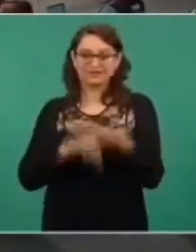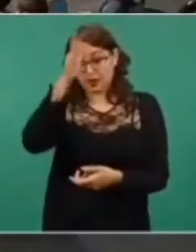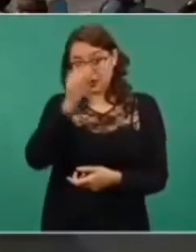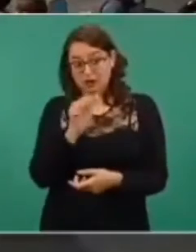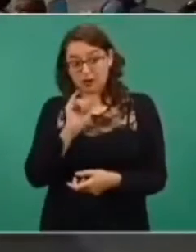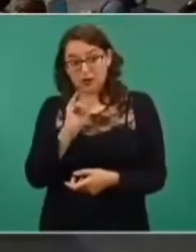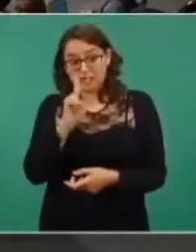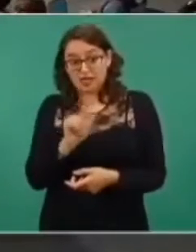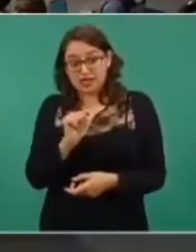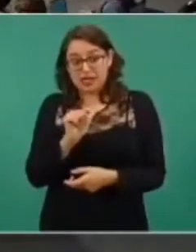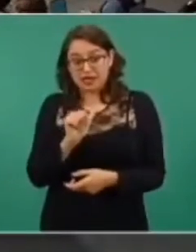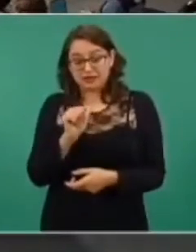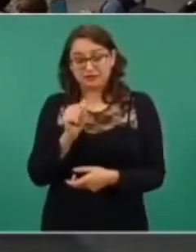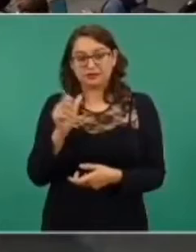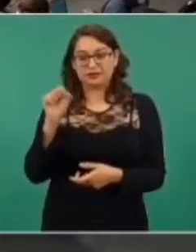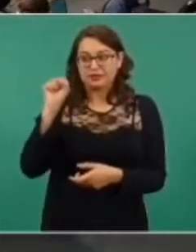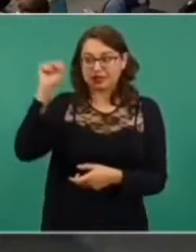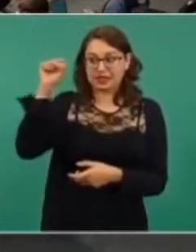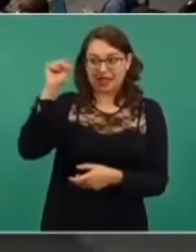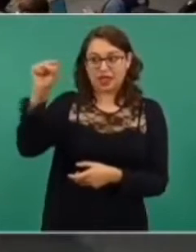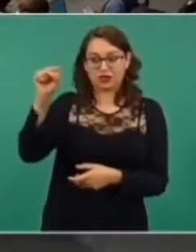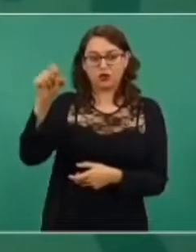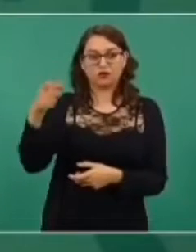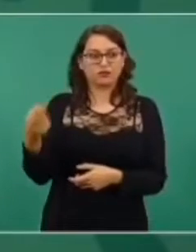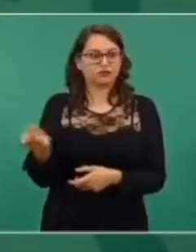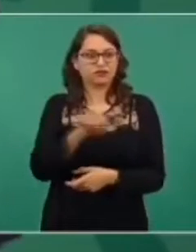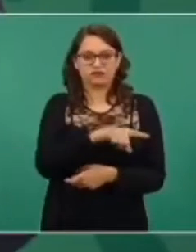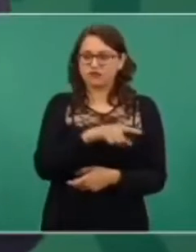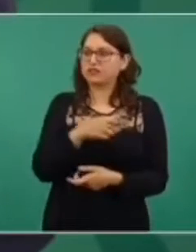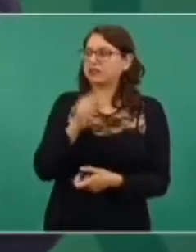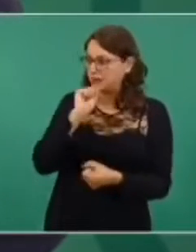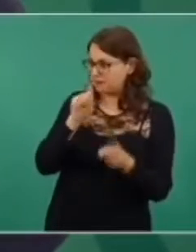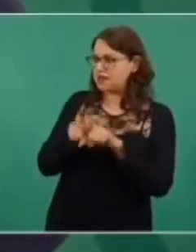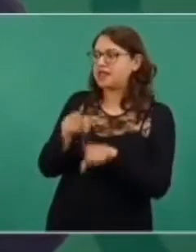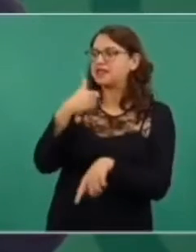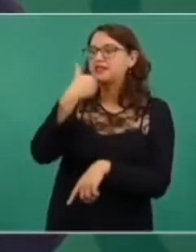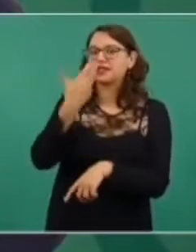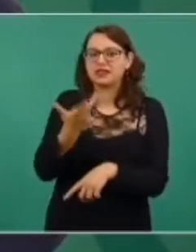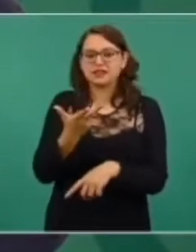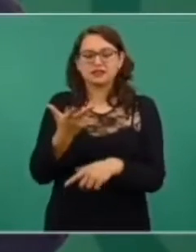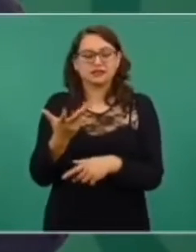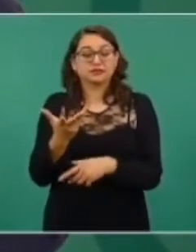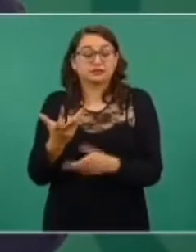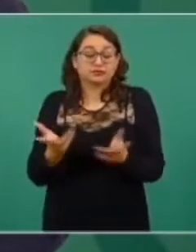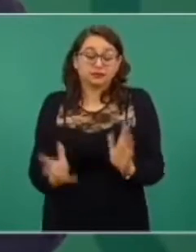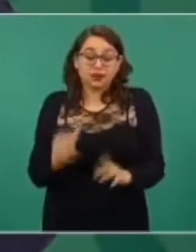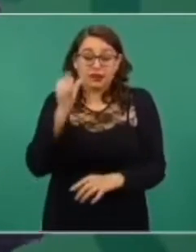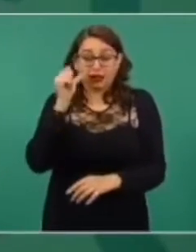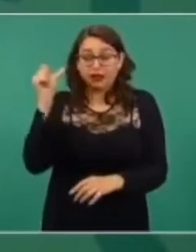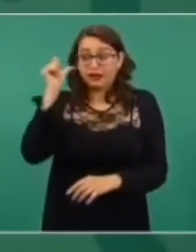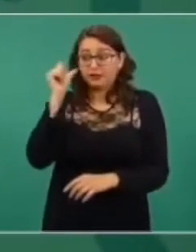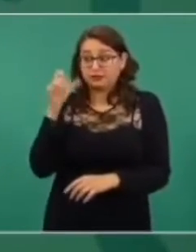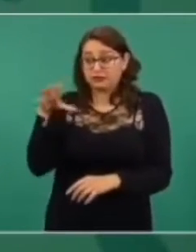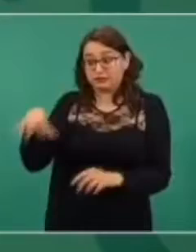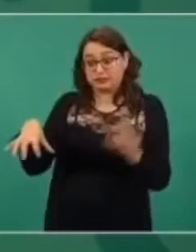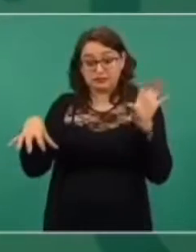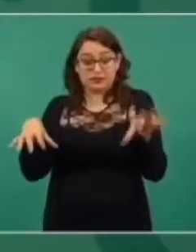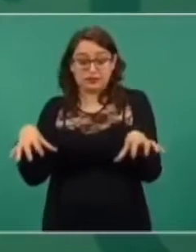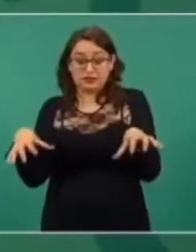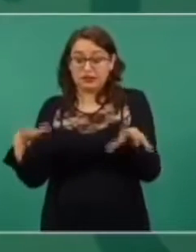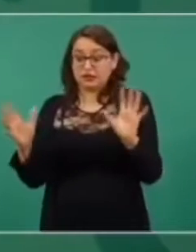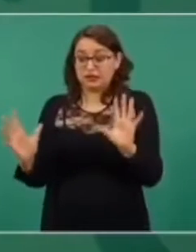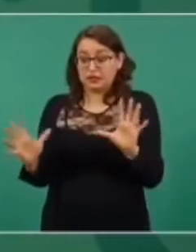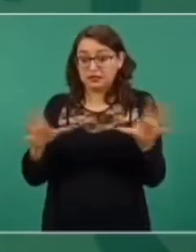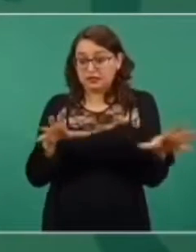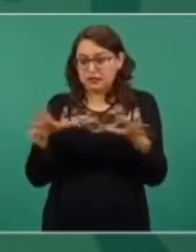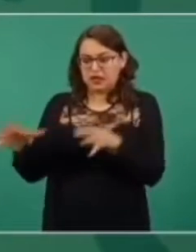y por eso ayer hubo un paro parcial, estamos hablando nada más de la